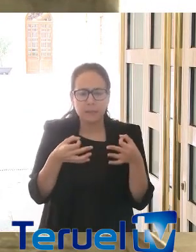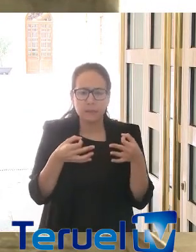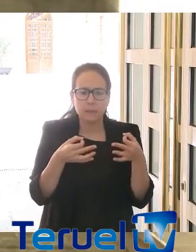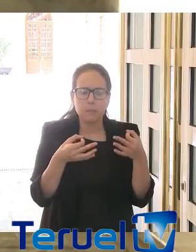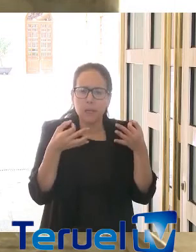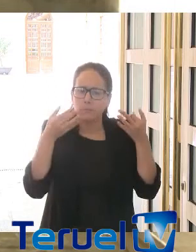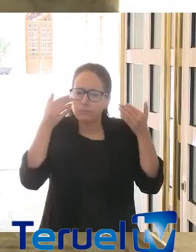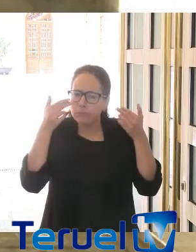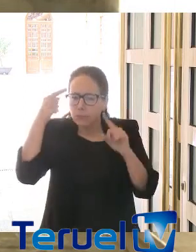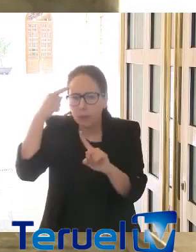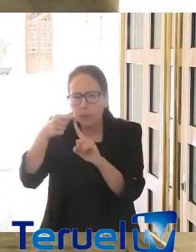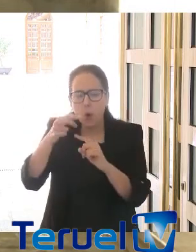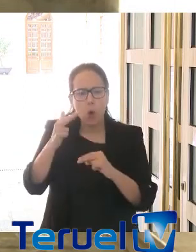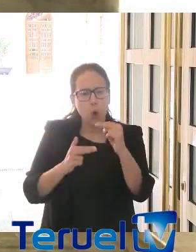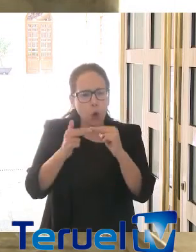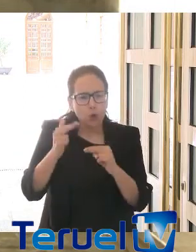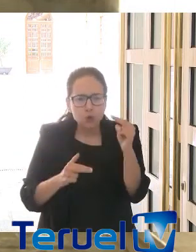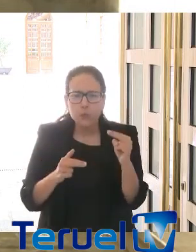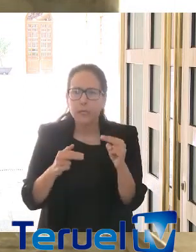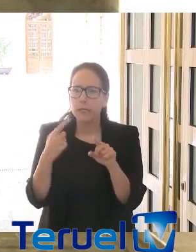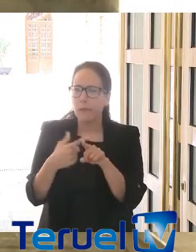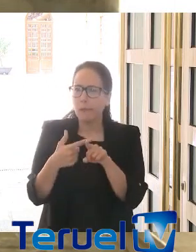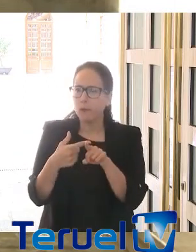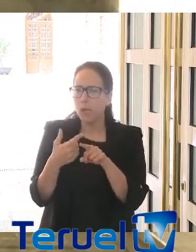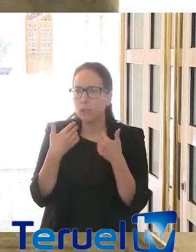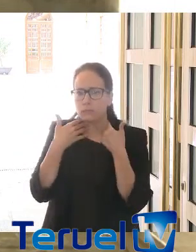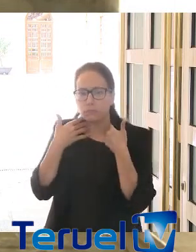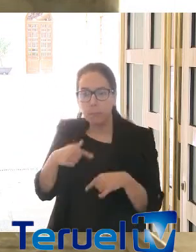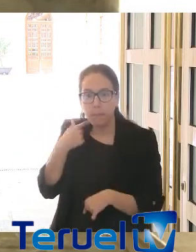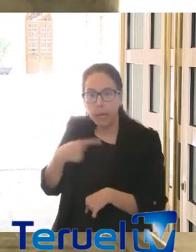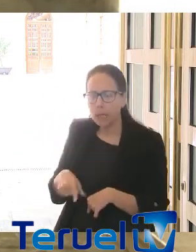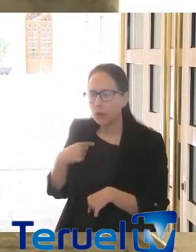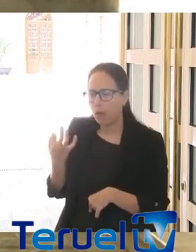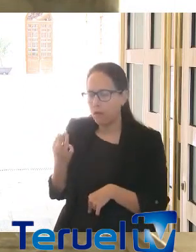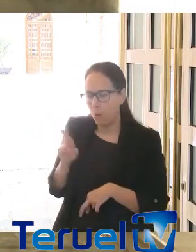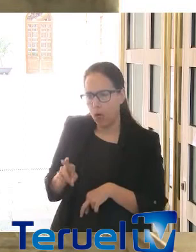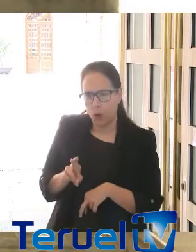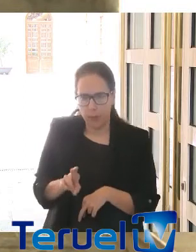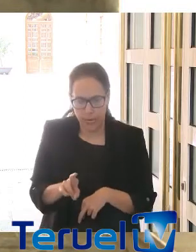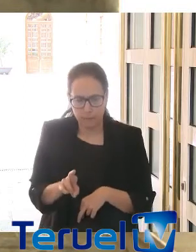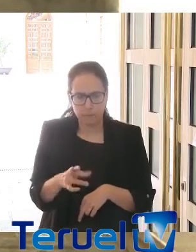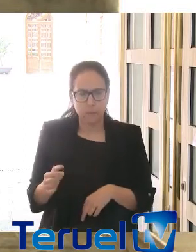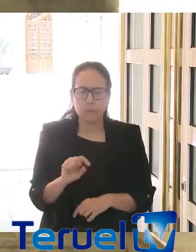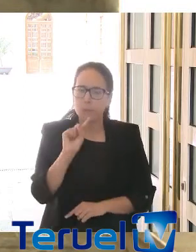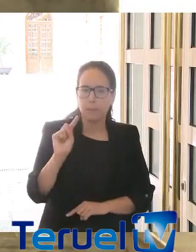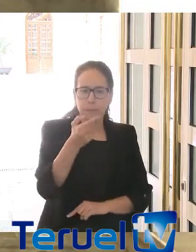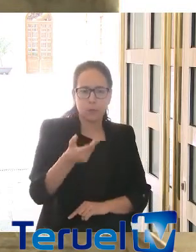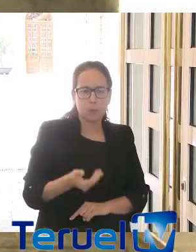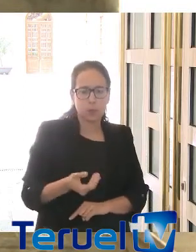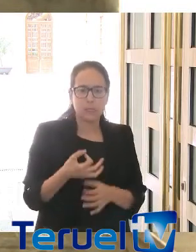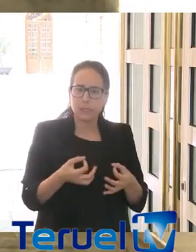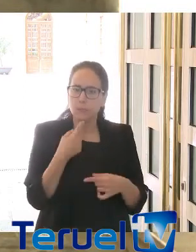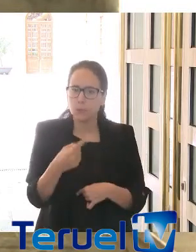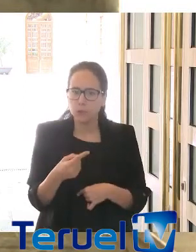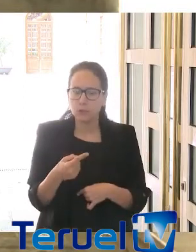reconstruir y de recuperar muchas cosas que estamos perdiendo y que, desgraciadamente, todavía se van a perder. Lo primero, lo más importante, siempre lo hemos dicho,